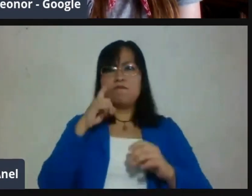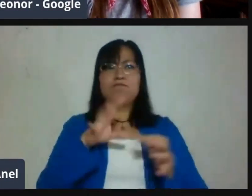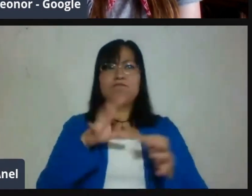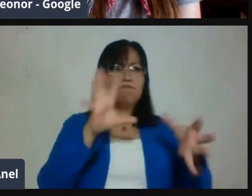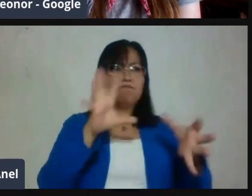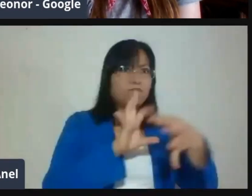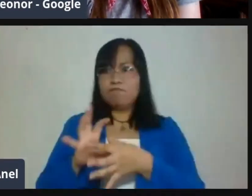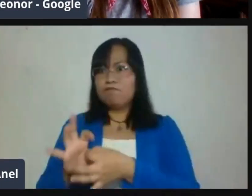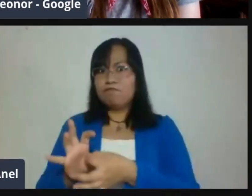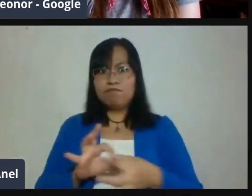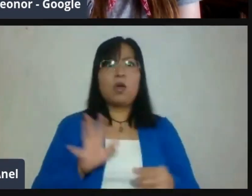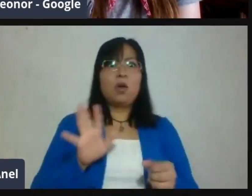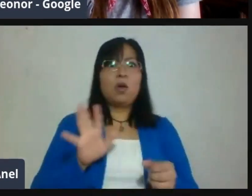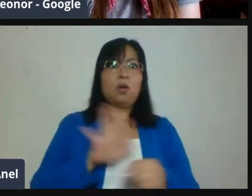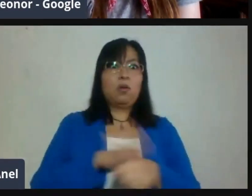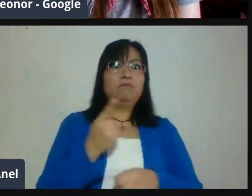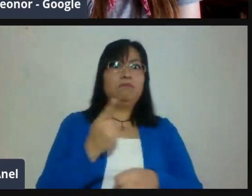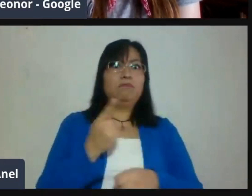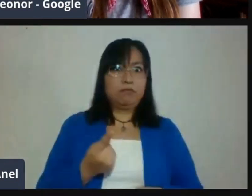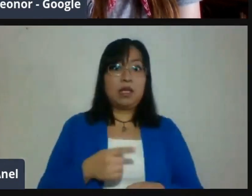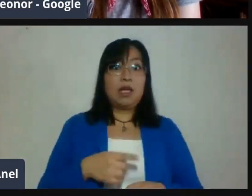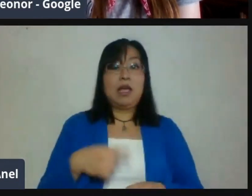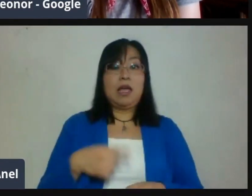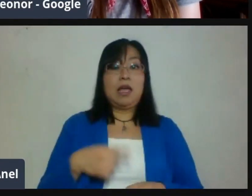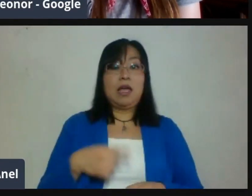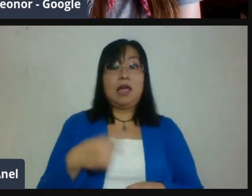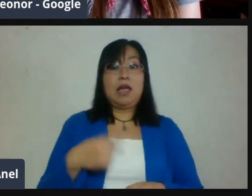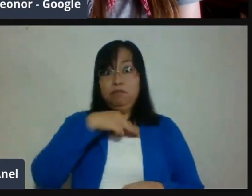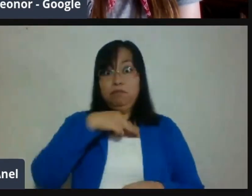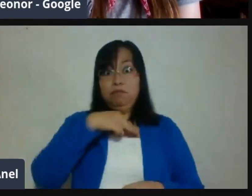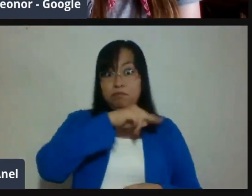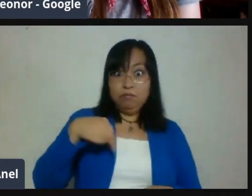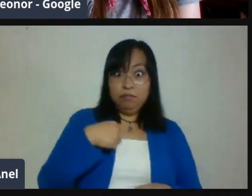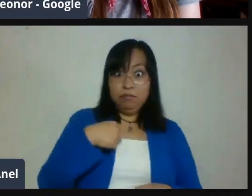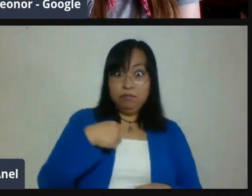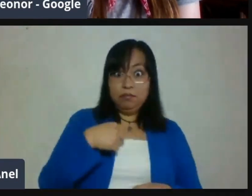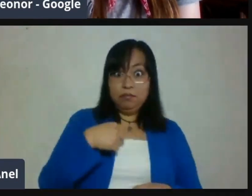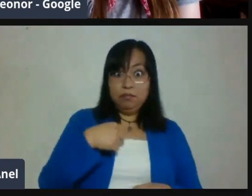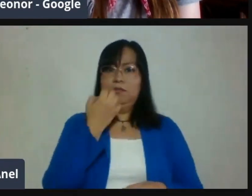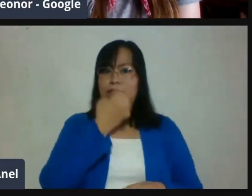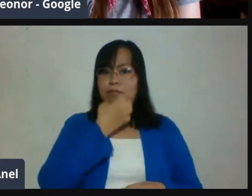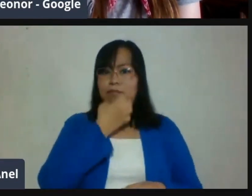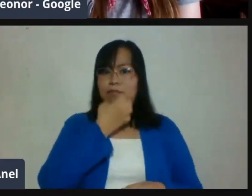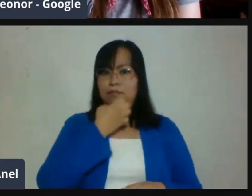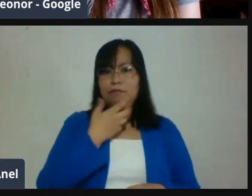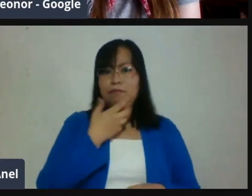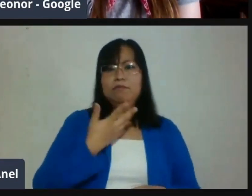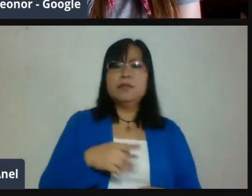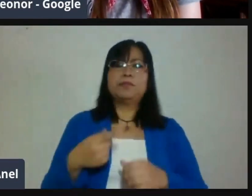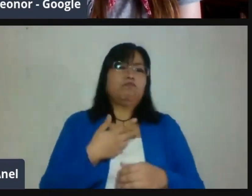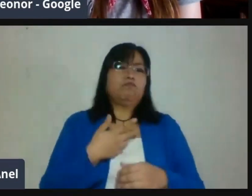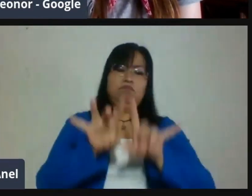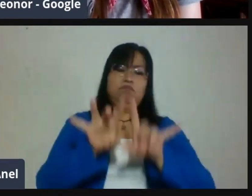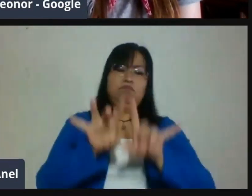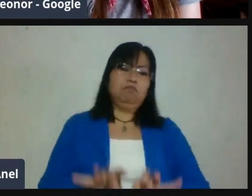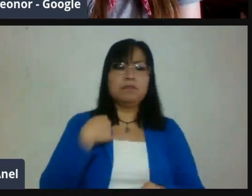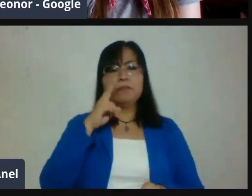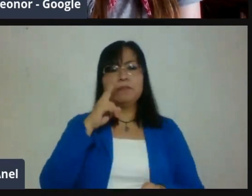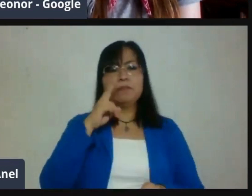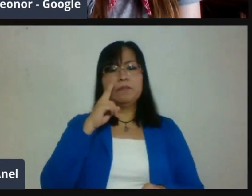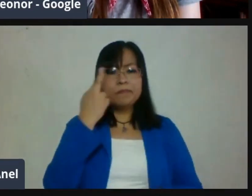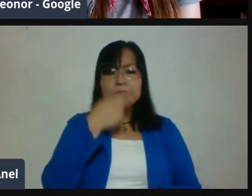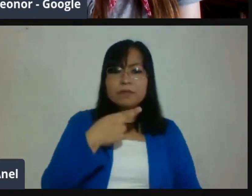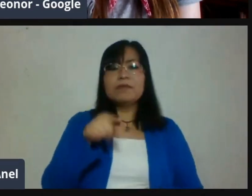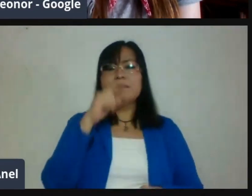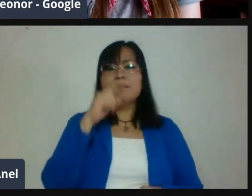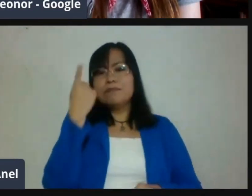los correos electrónicos de los papás. Entonces, posiblemente te convenga redactar un documento y enviarlo por